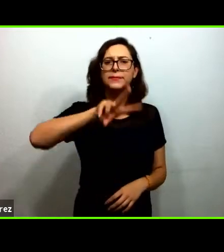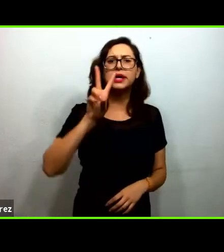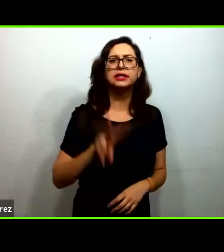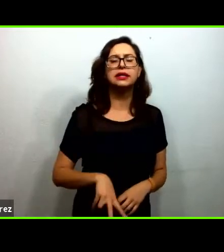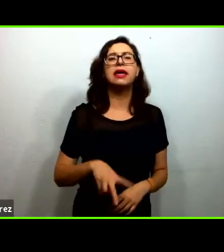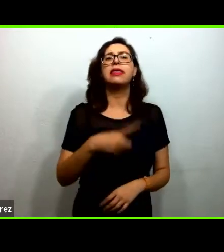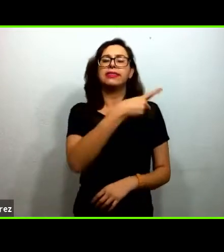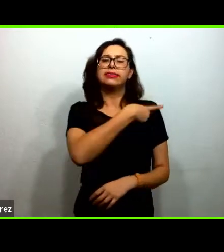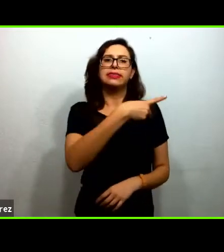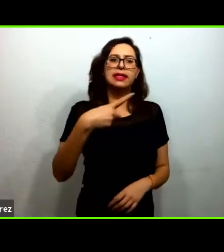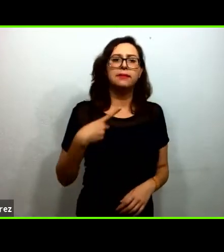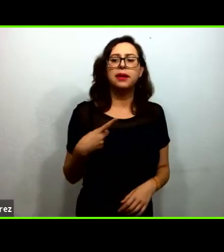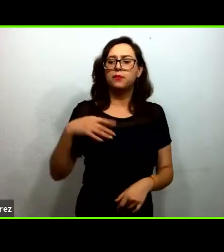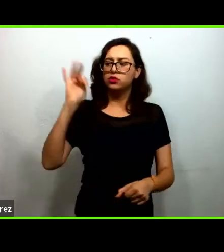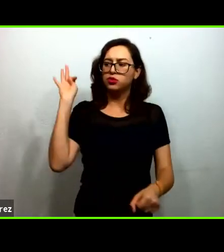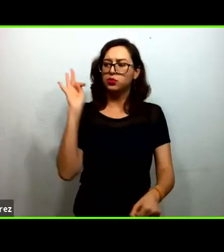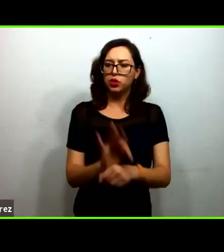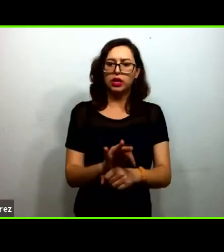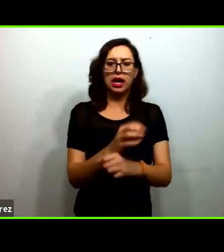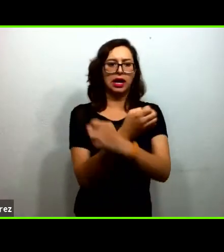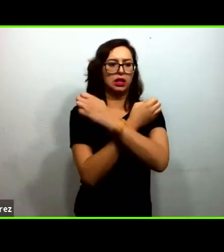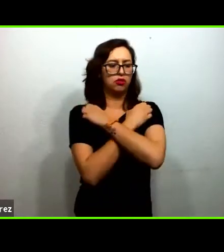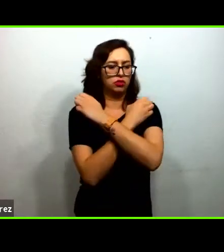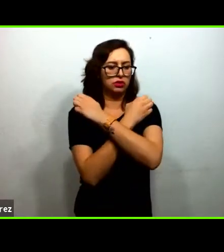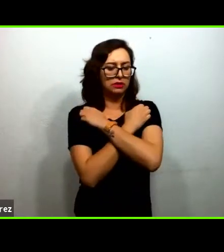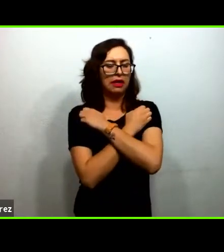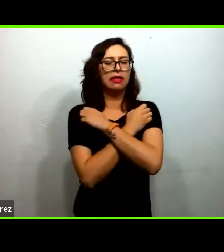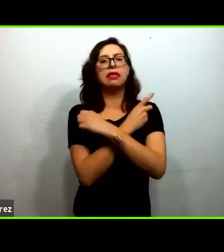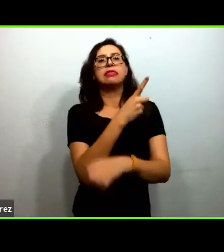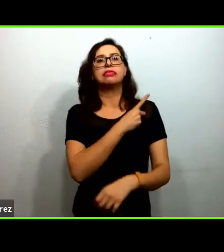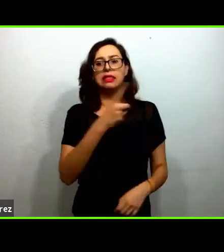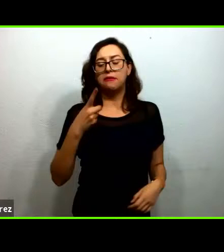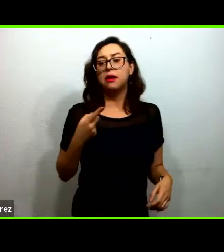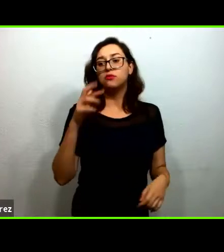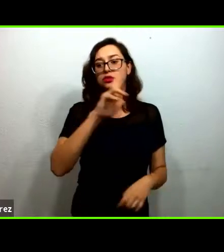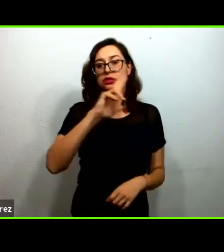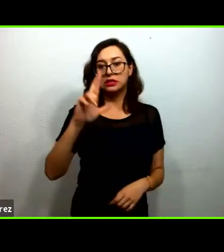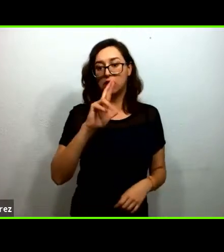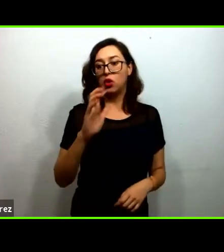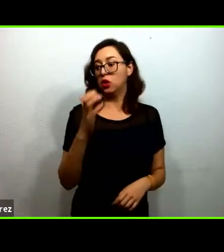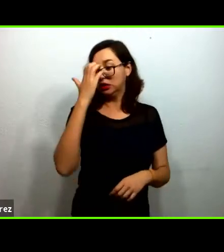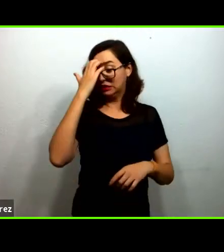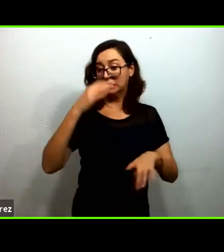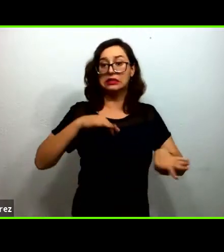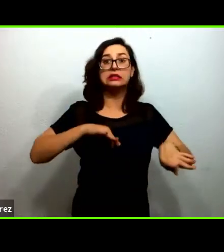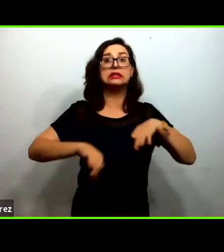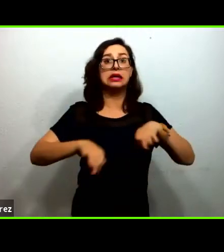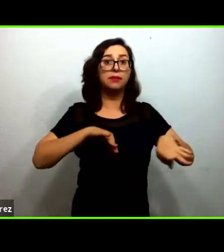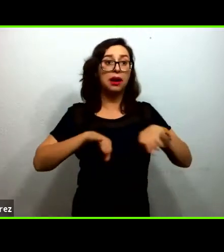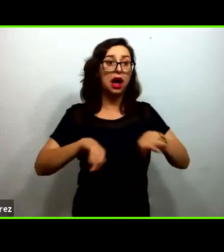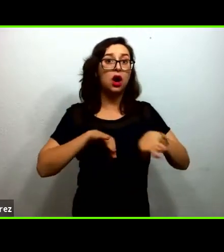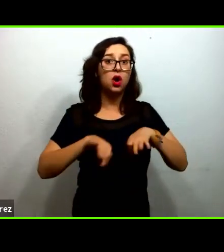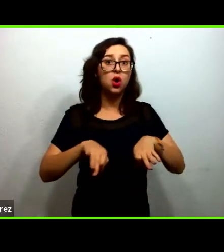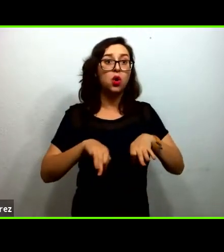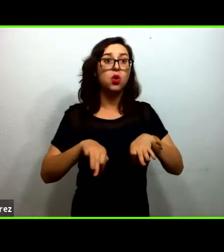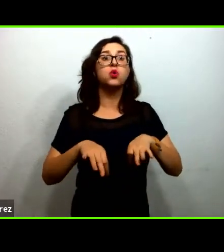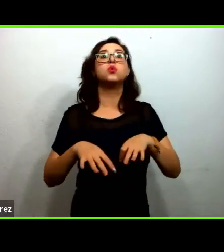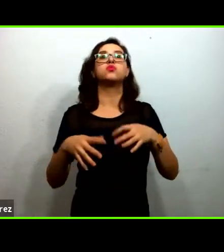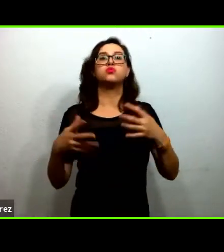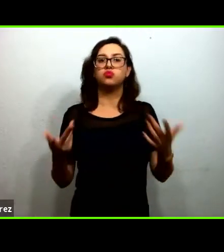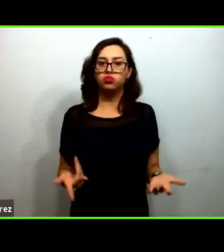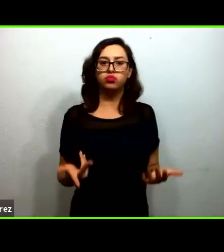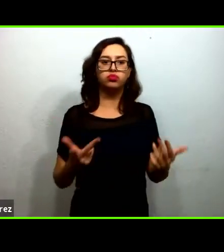proteger la educación y hay que reconocer el valor del trabajo que se ha hecho en tanto nivel